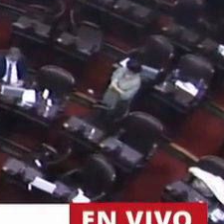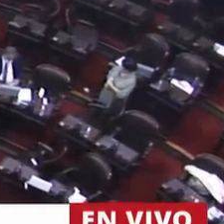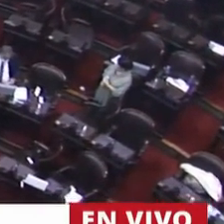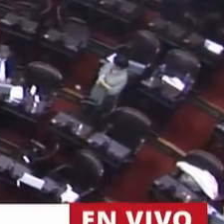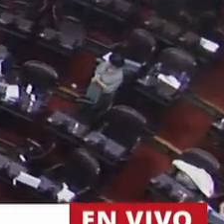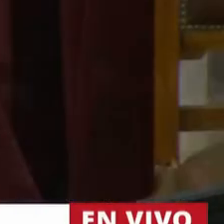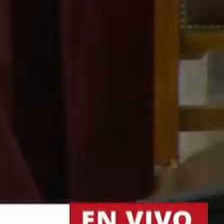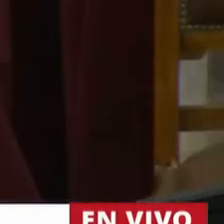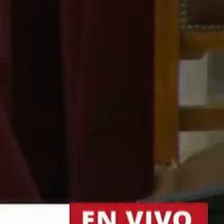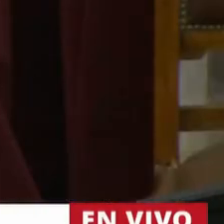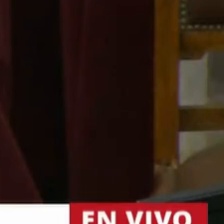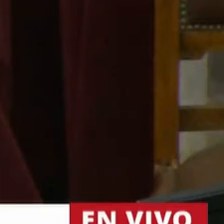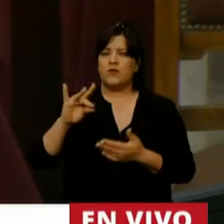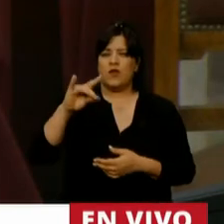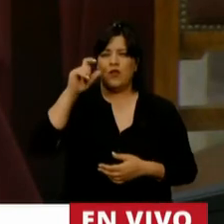Diputado del Cerro.